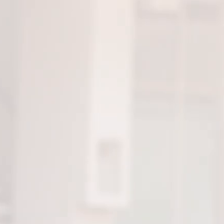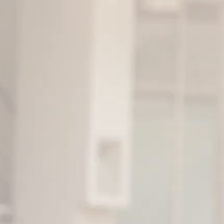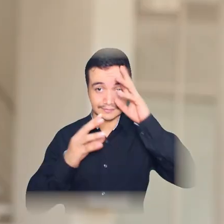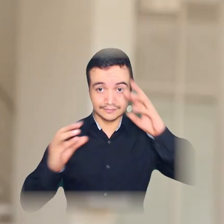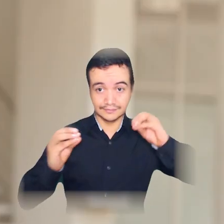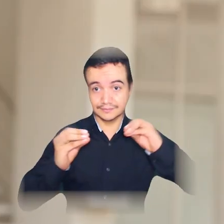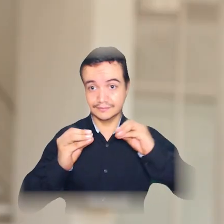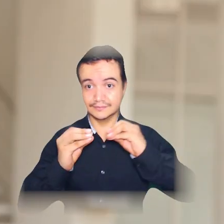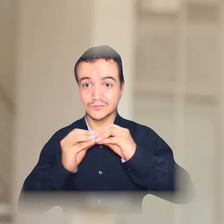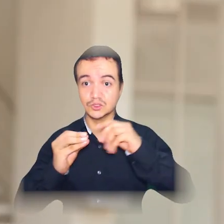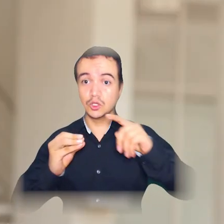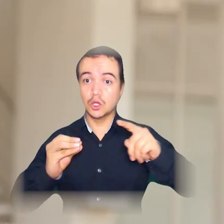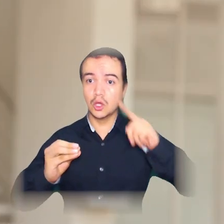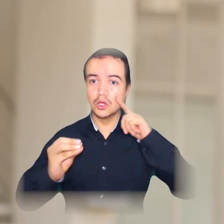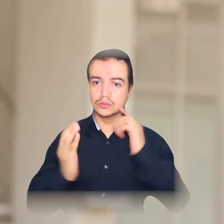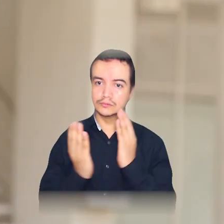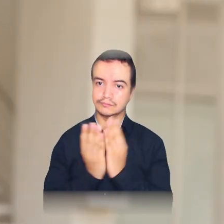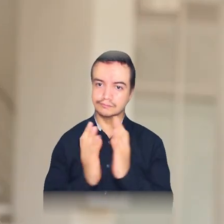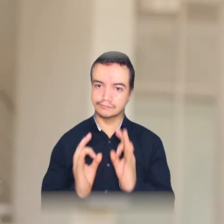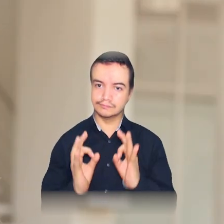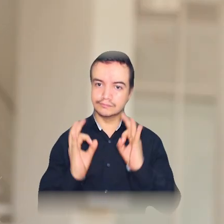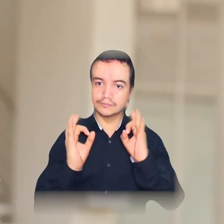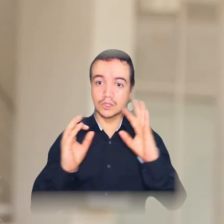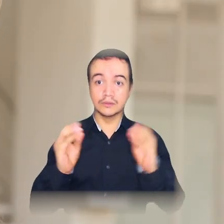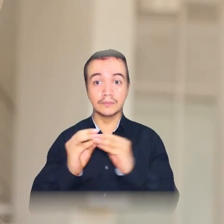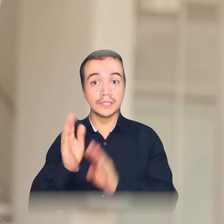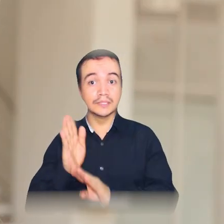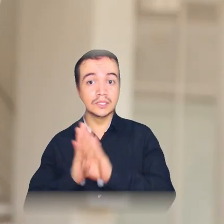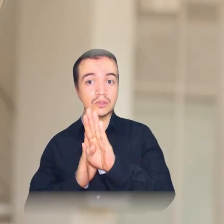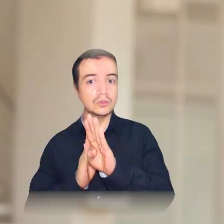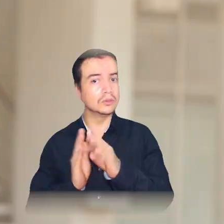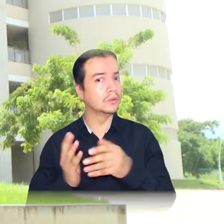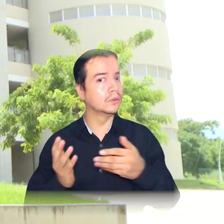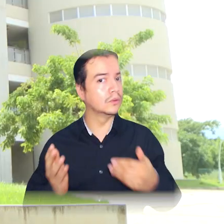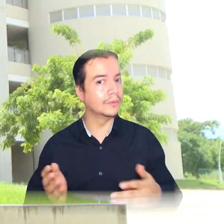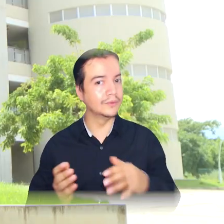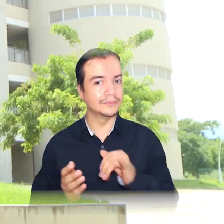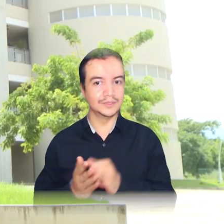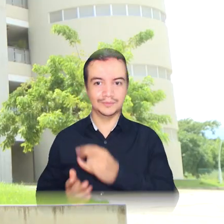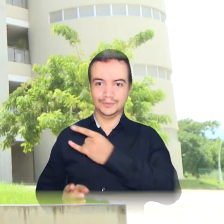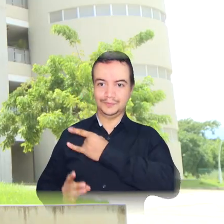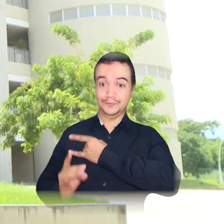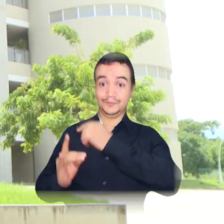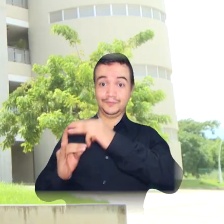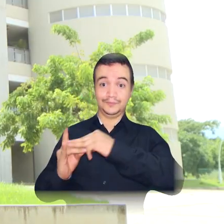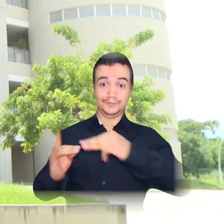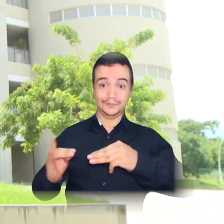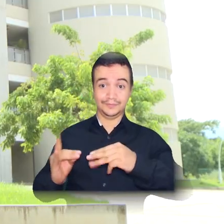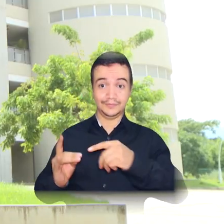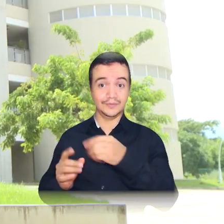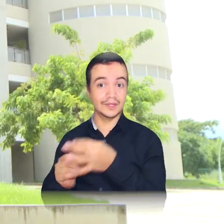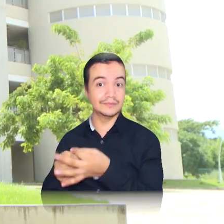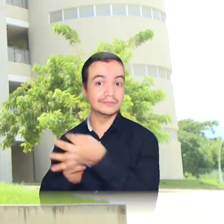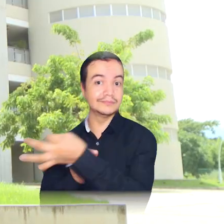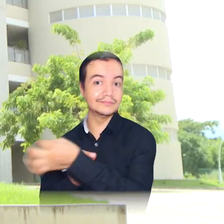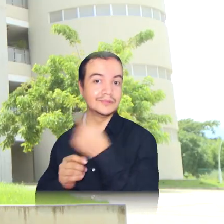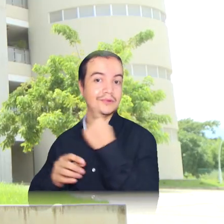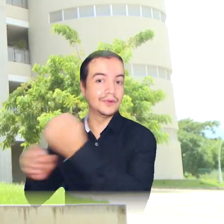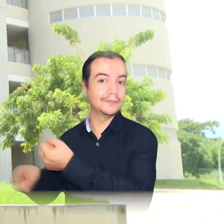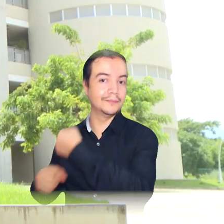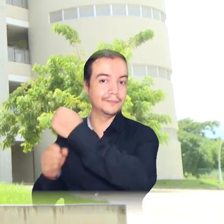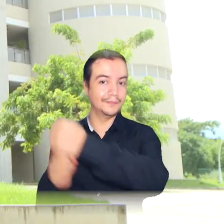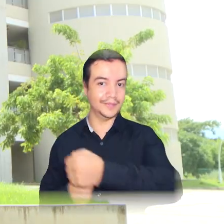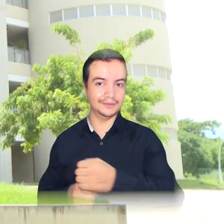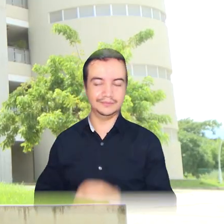Como un acuerdo para la educación de calidad y el desarrollo, así se consolida la labor interinstitucional entre Uni Magdalena y el